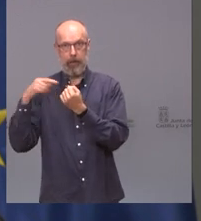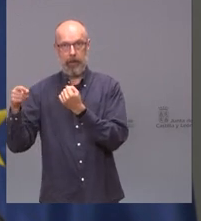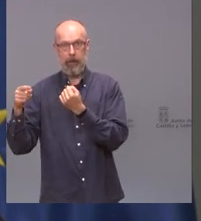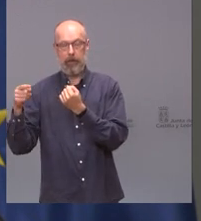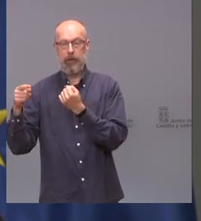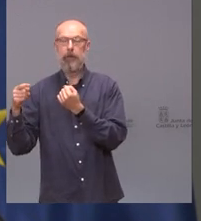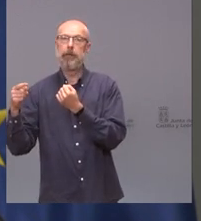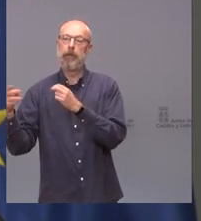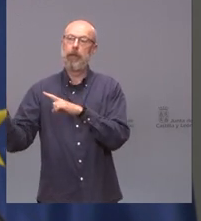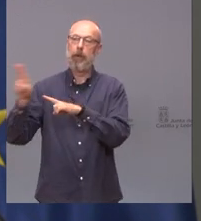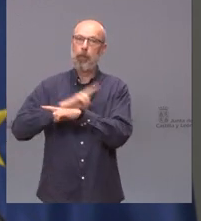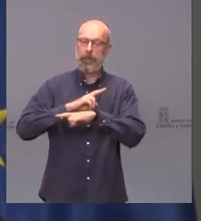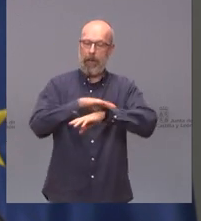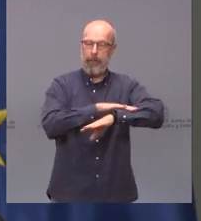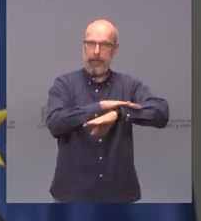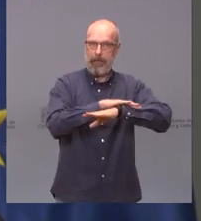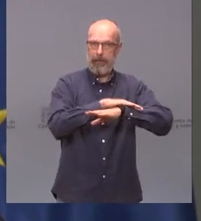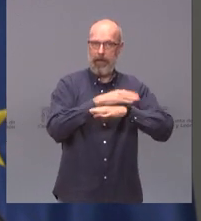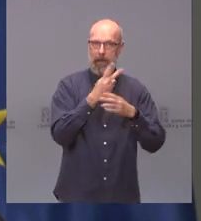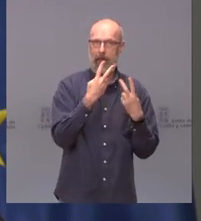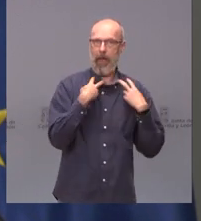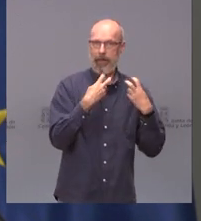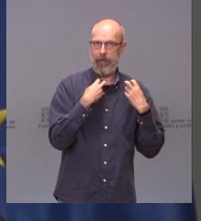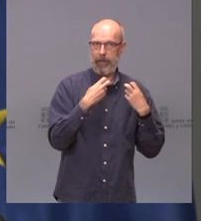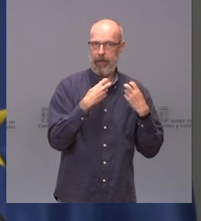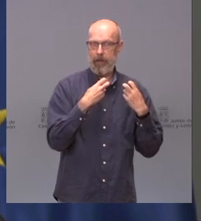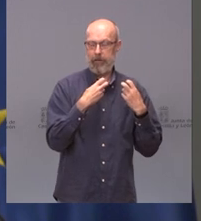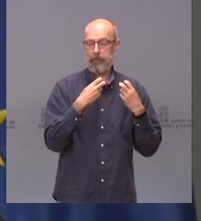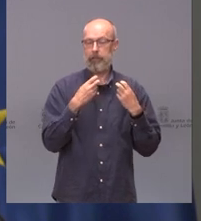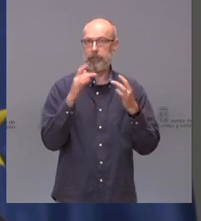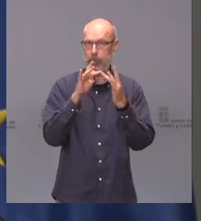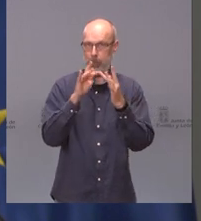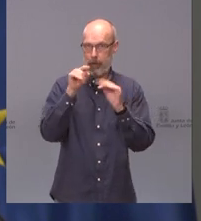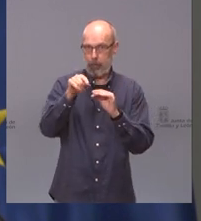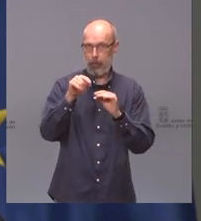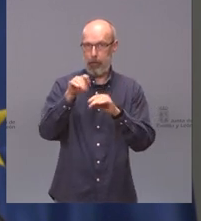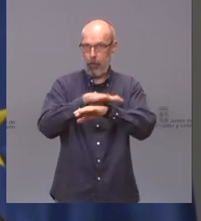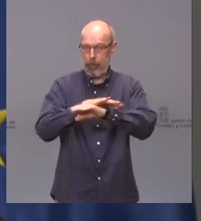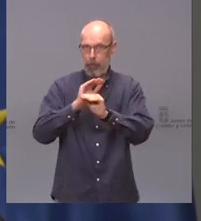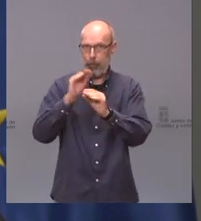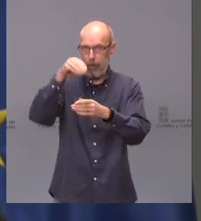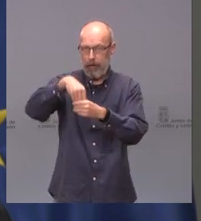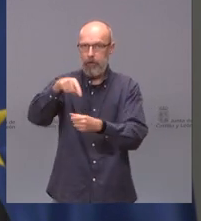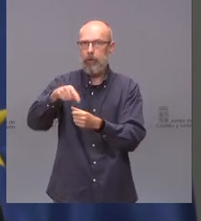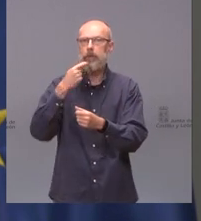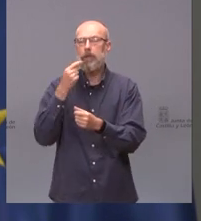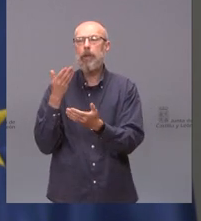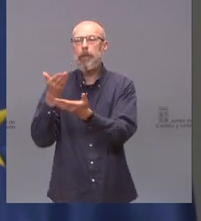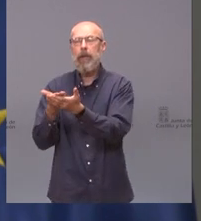a la ministra de Hacienda, la señora Montoro, ministra de Hacienda del Gobierno del señor Sánchez, solicitándole esta